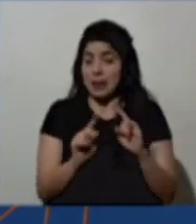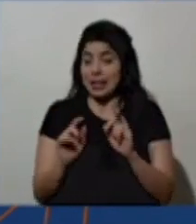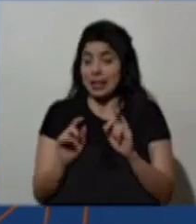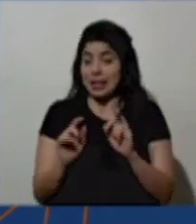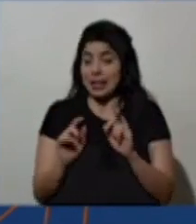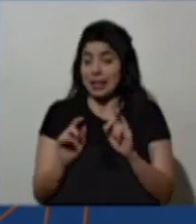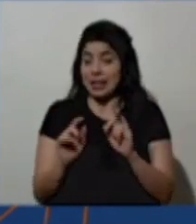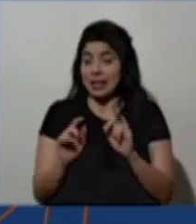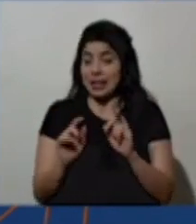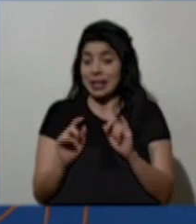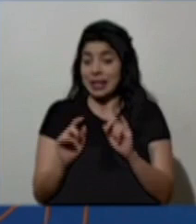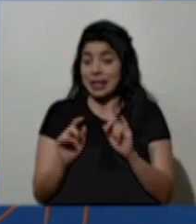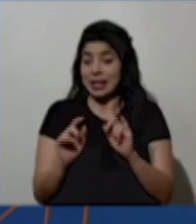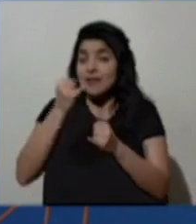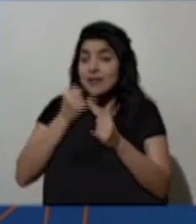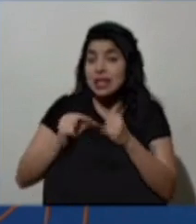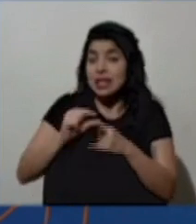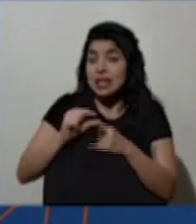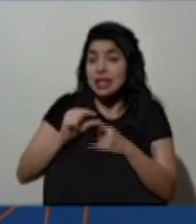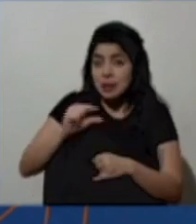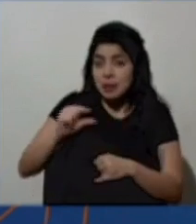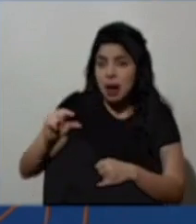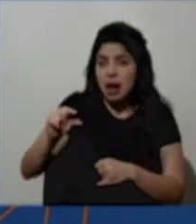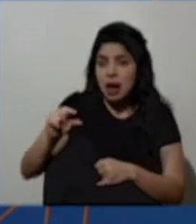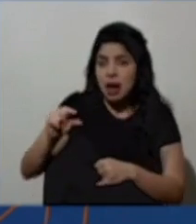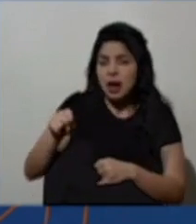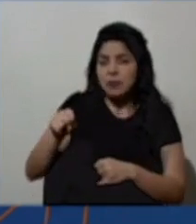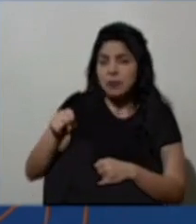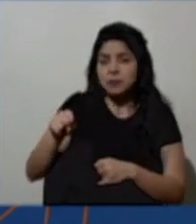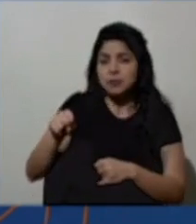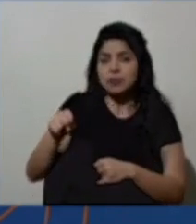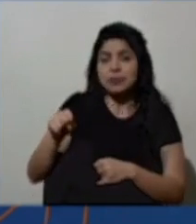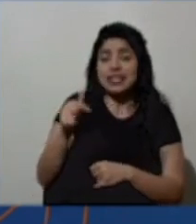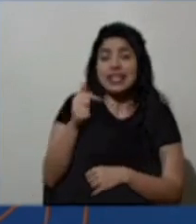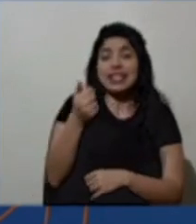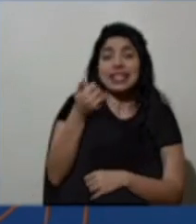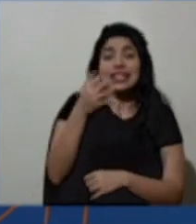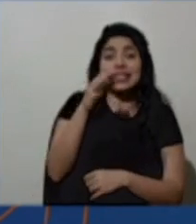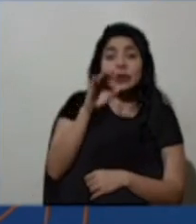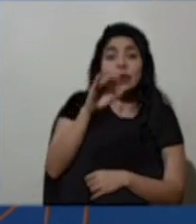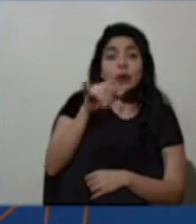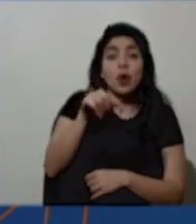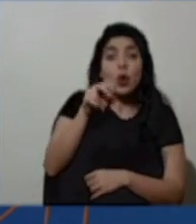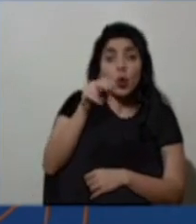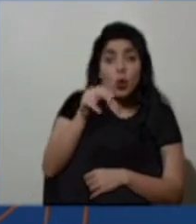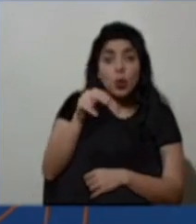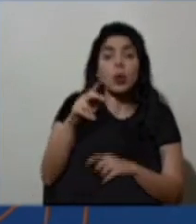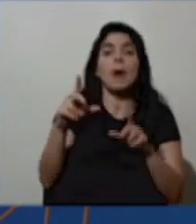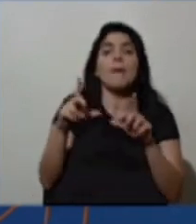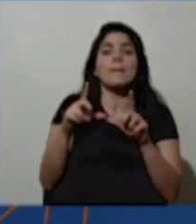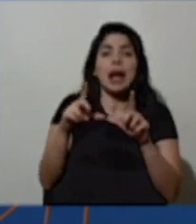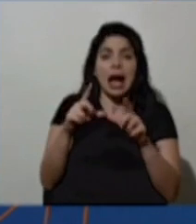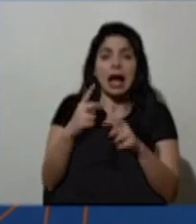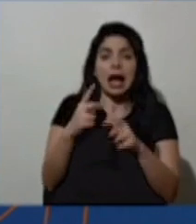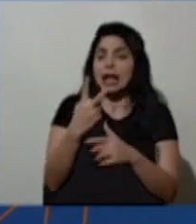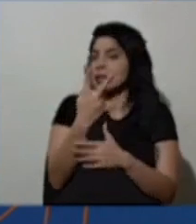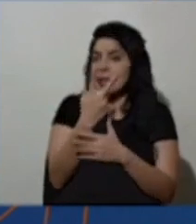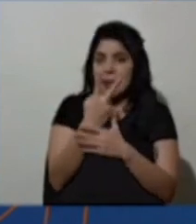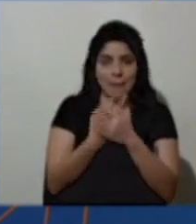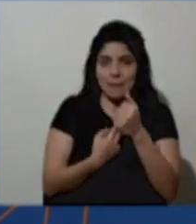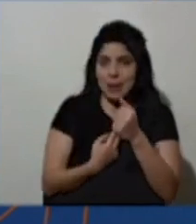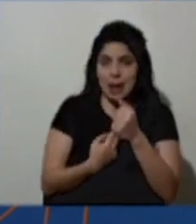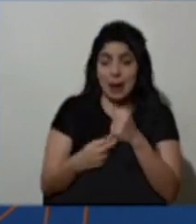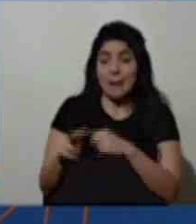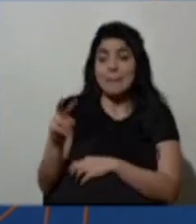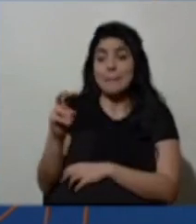para los fines de semana, en el caso del 19 de junio circularán las placas impares y